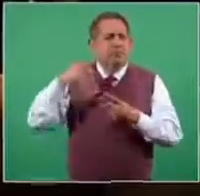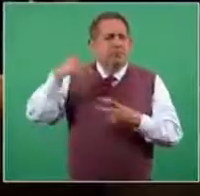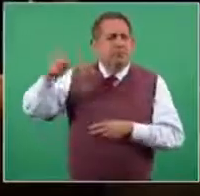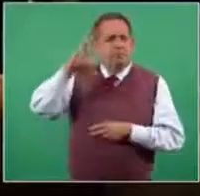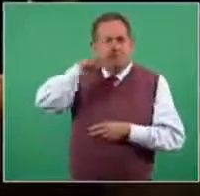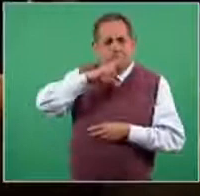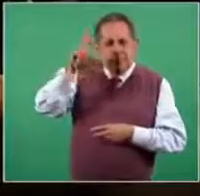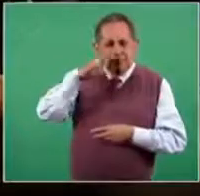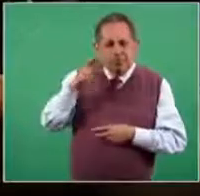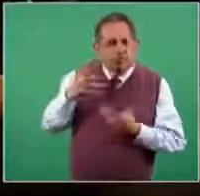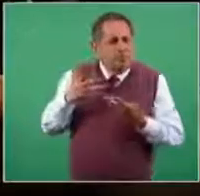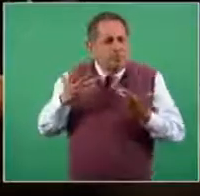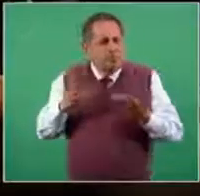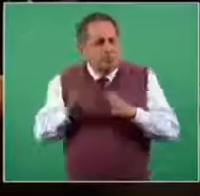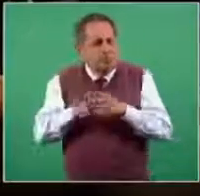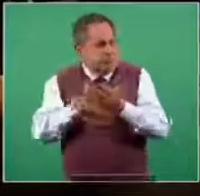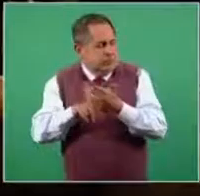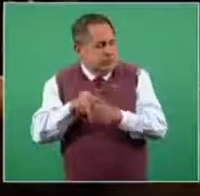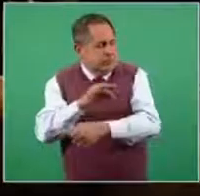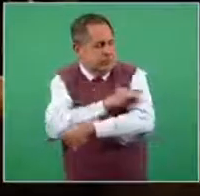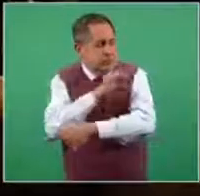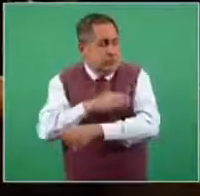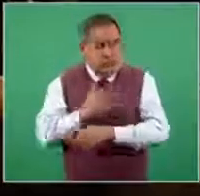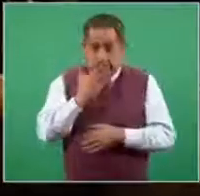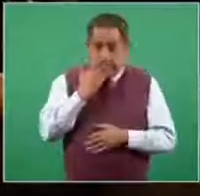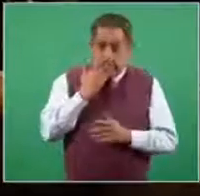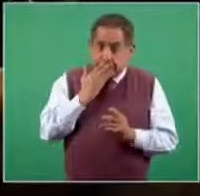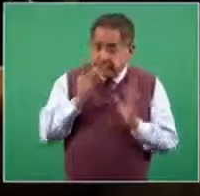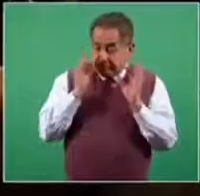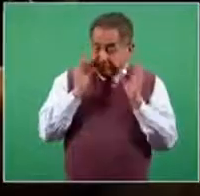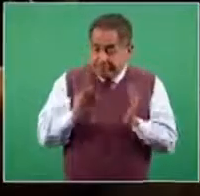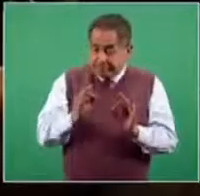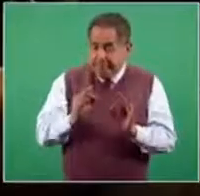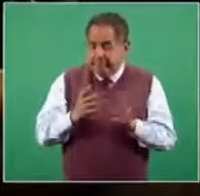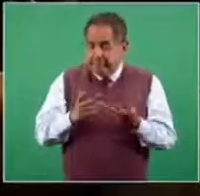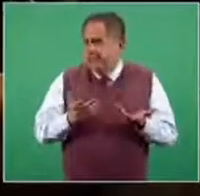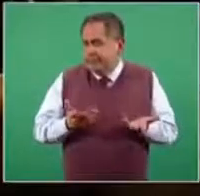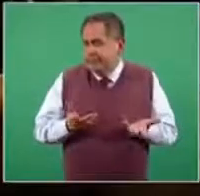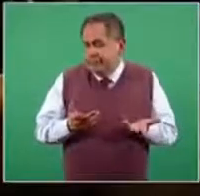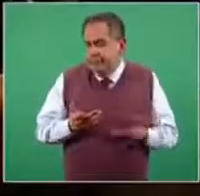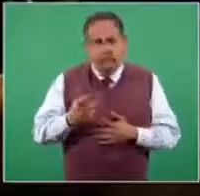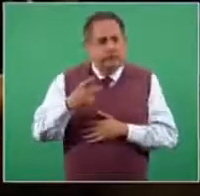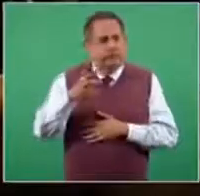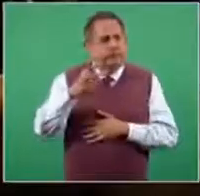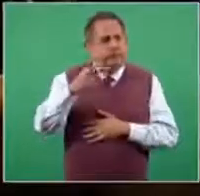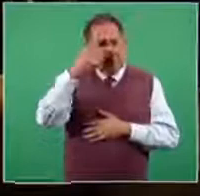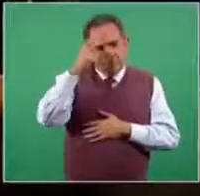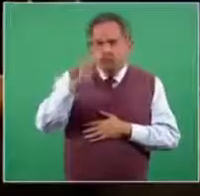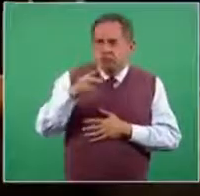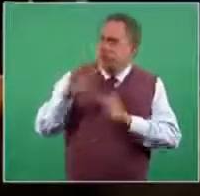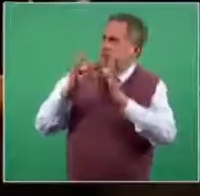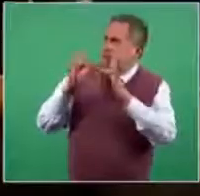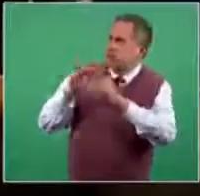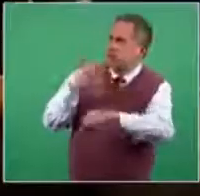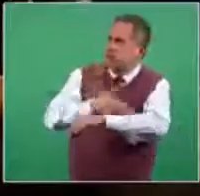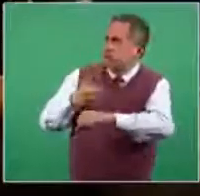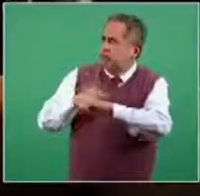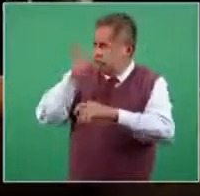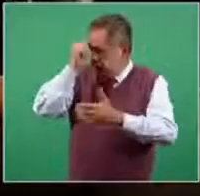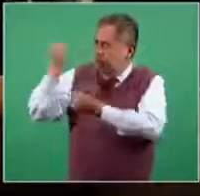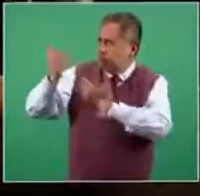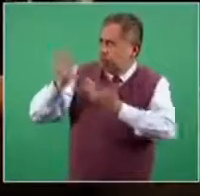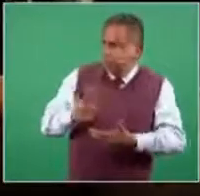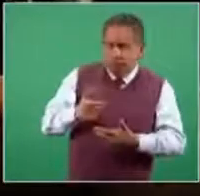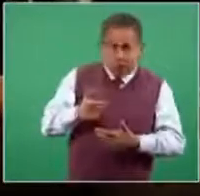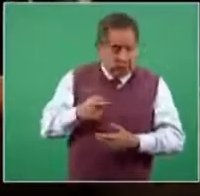me gustaría que nos comentara realmente cuál es la efectividad de estas vacunas con las que México está teniendo convenios, porque todo